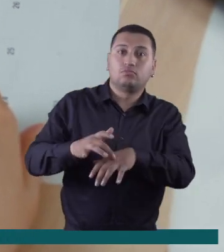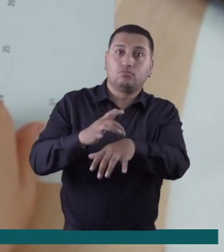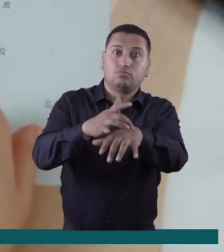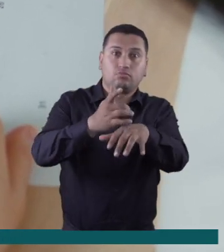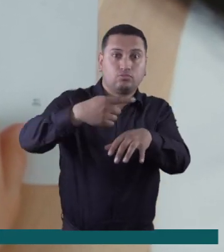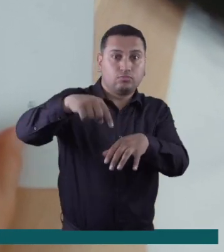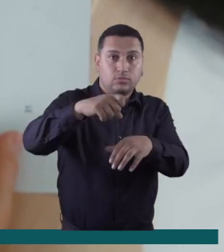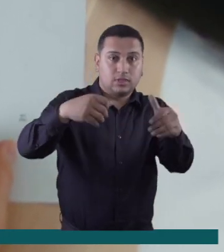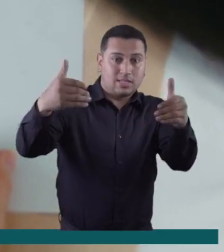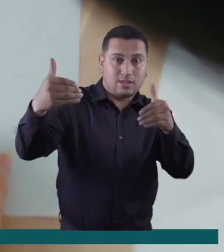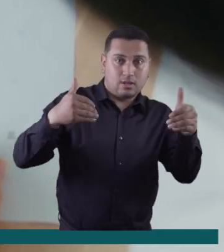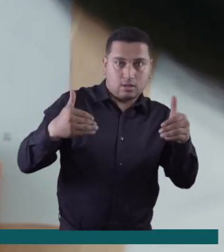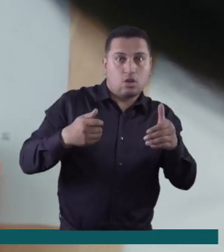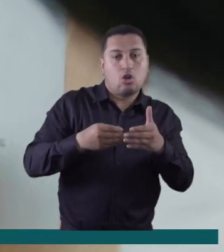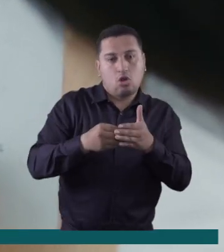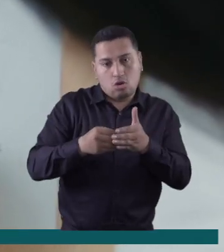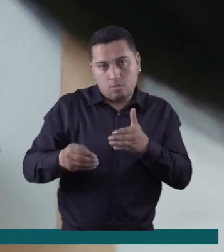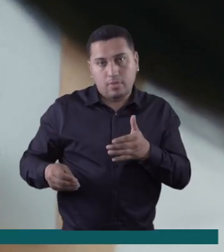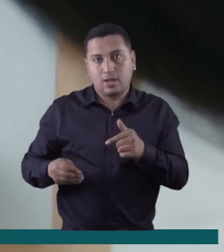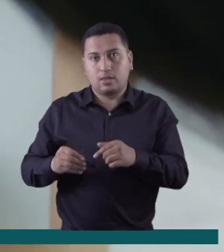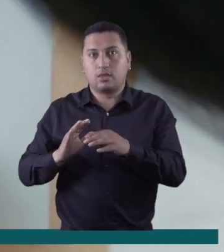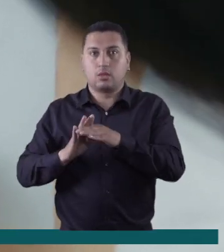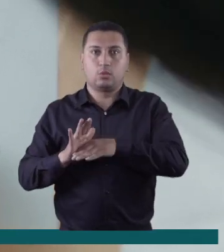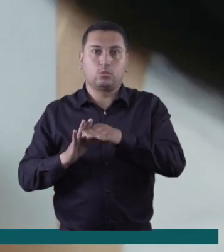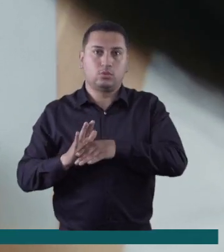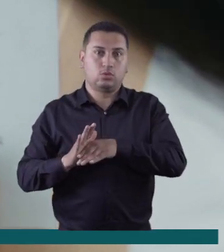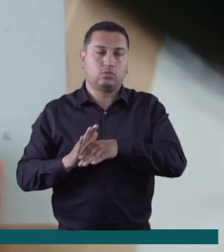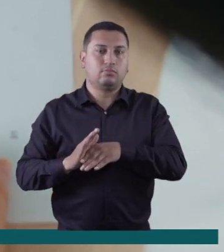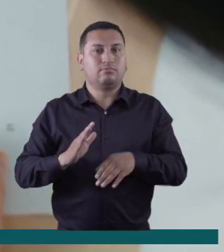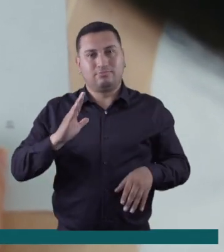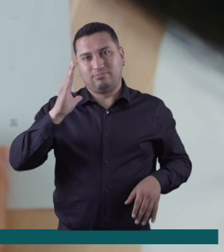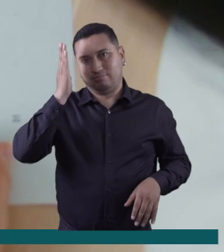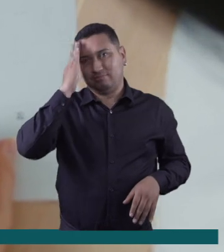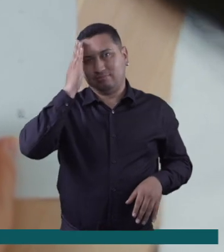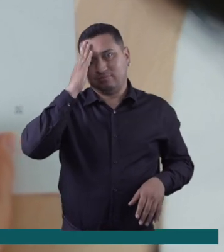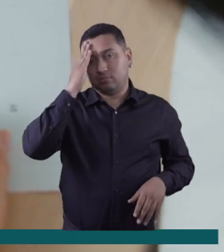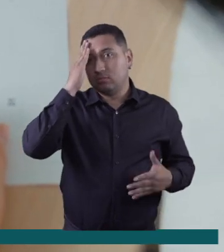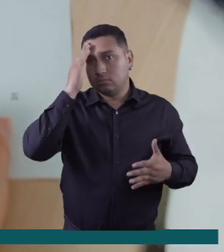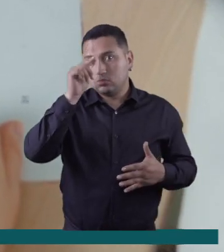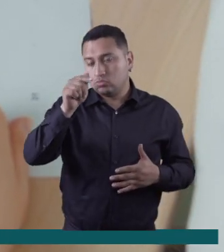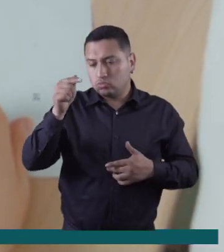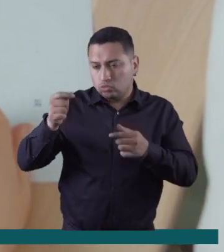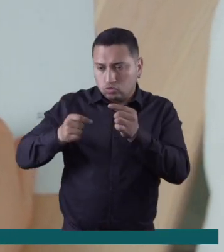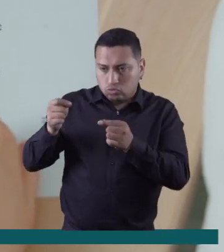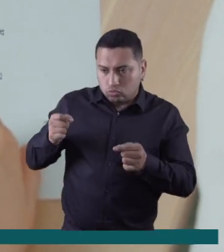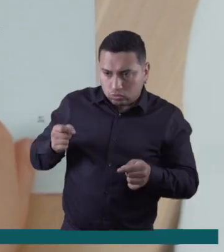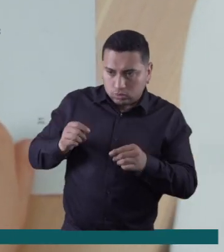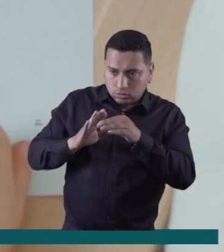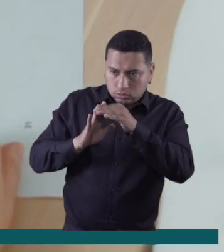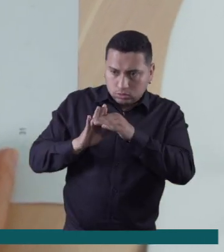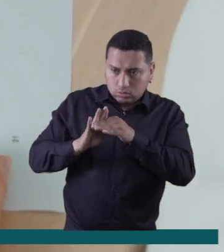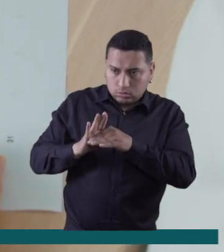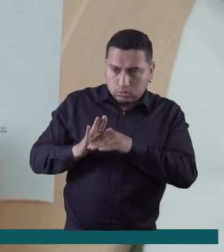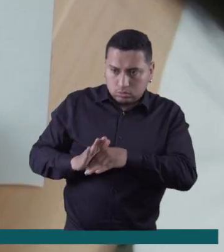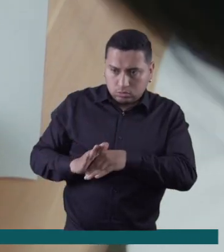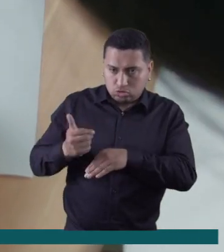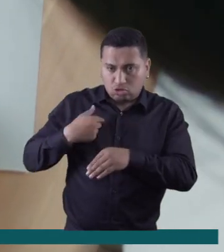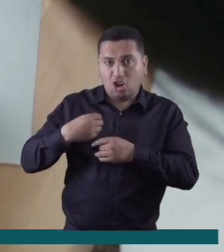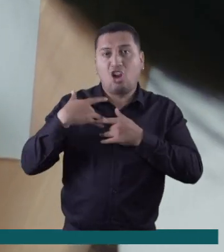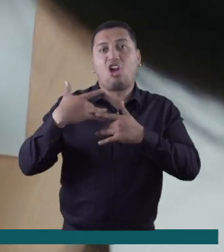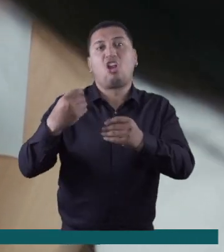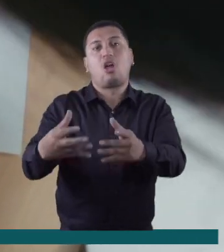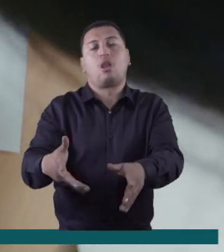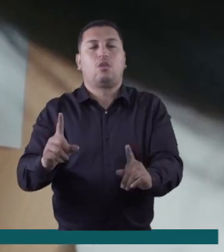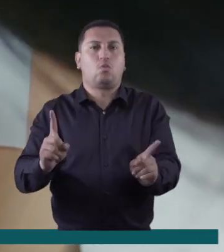animar a comprar a tus clientes con descuentos. Vale la pena aclarar que es muy importante que hagas cuentas y hasta qué nivel puede tu